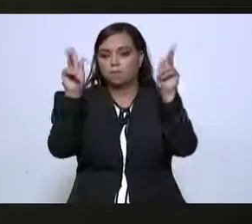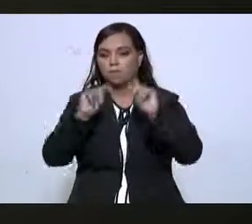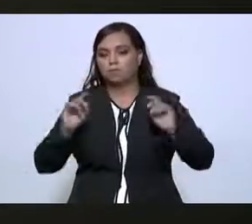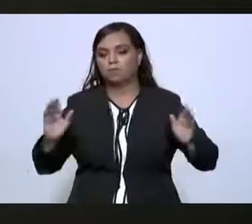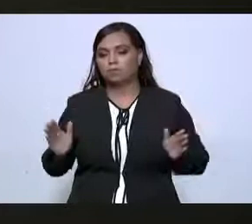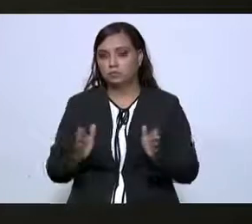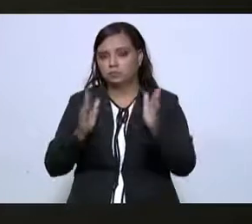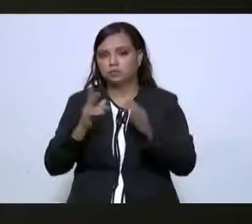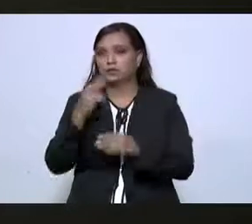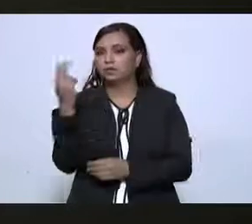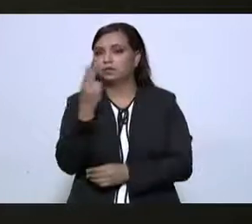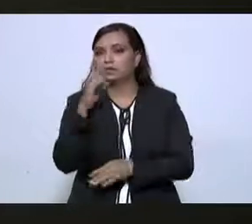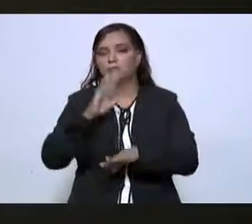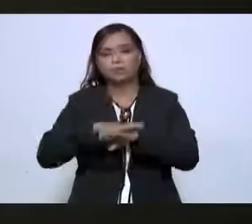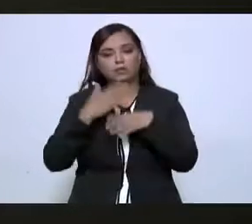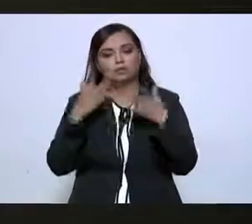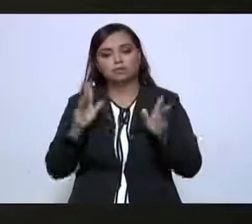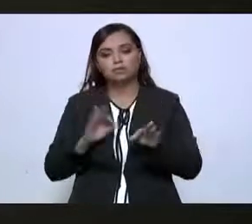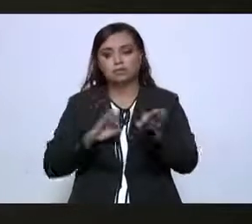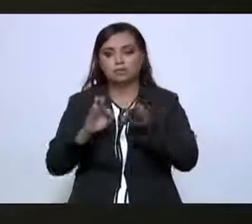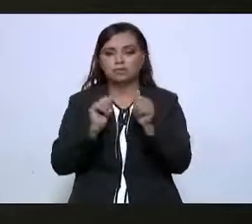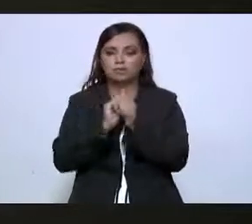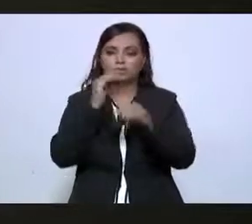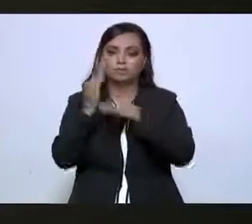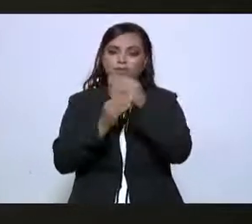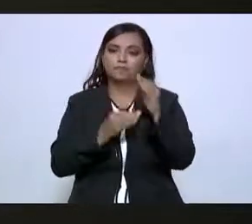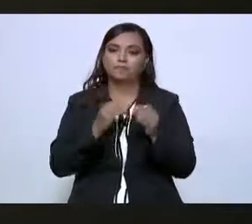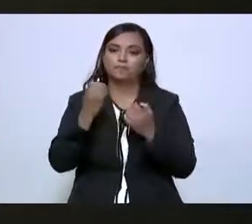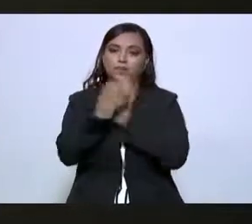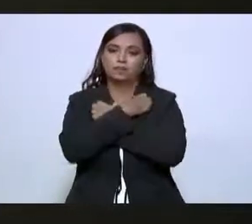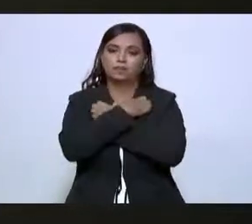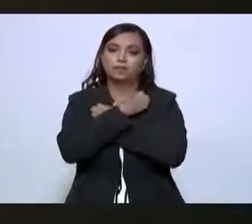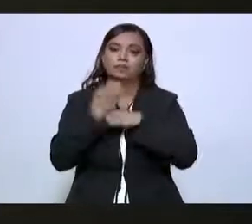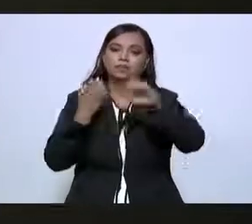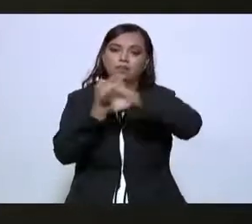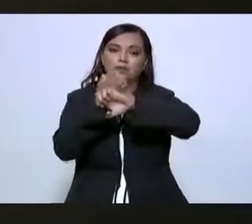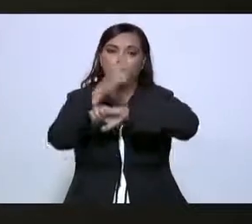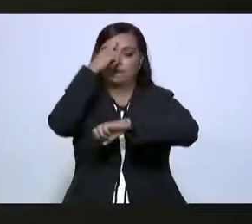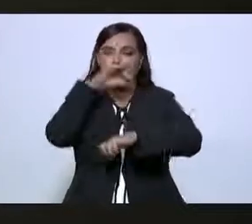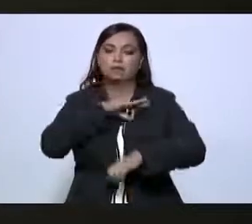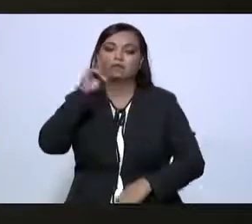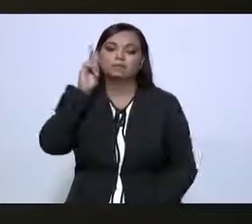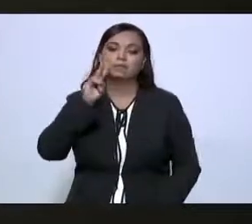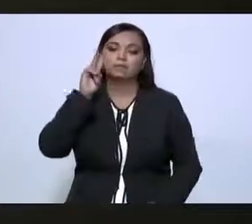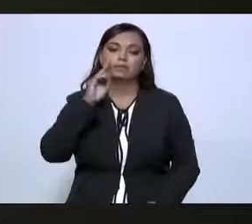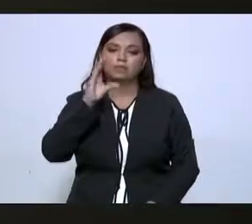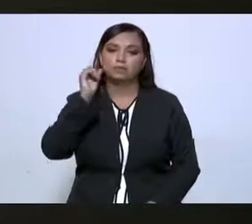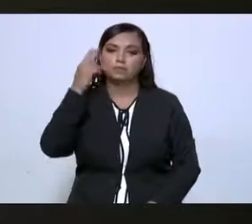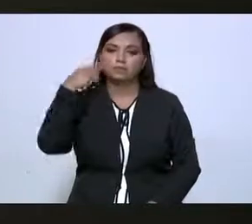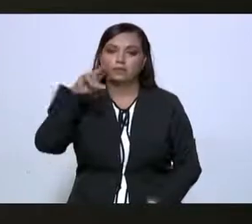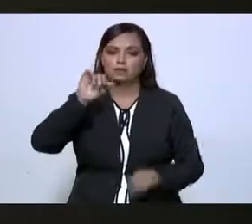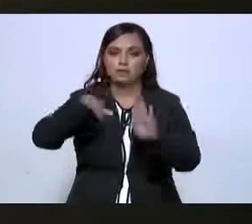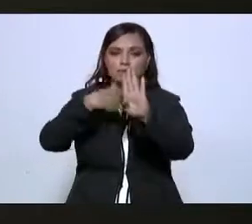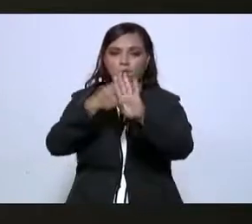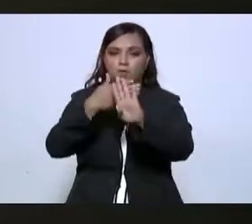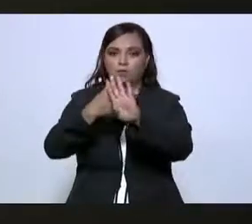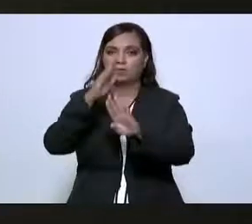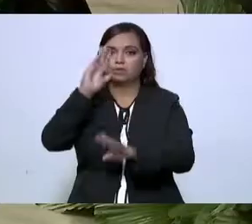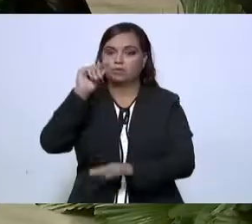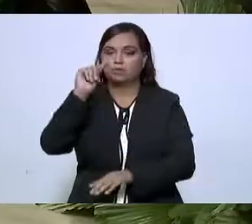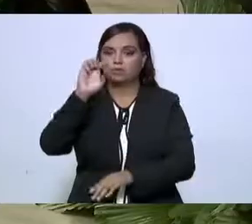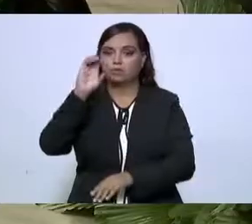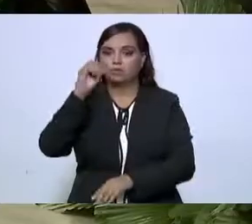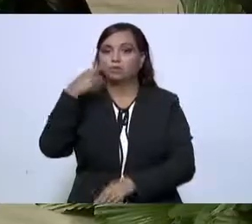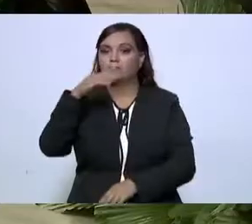necesitamos, estuvimos trabajando hoy con todas las autoridades educativas de los estados para ver la campaña en contra del vapeo, pero